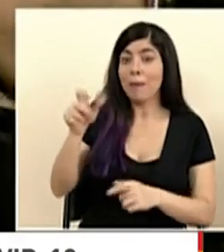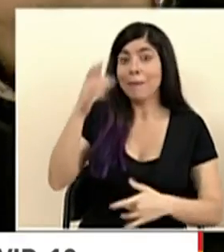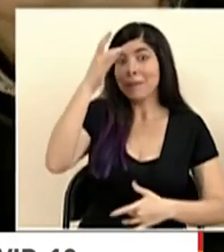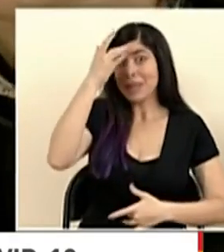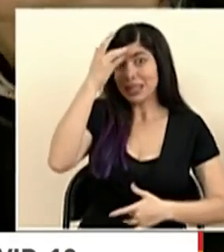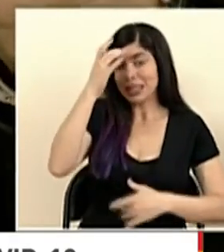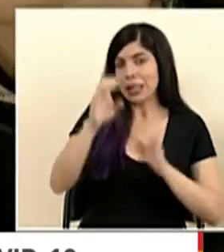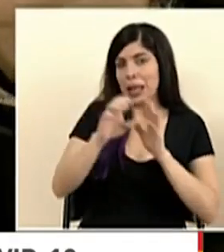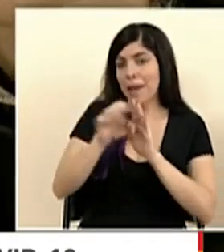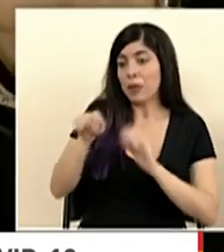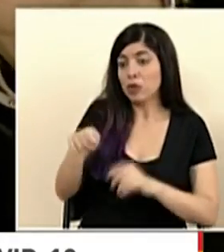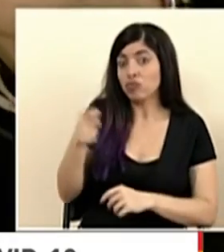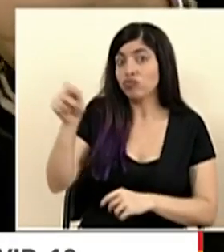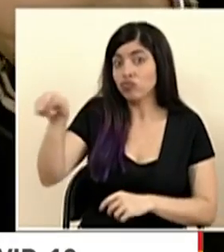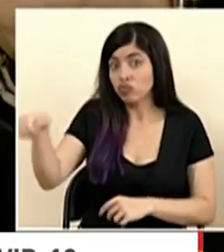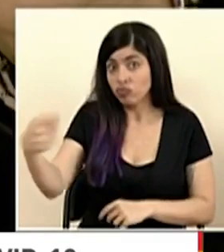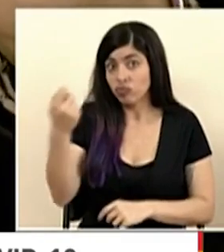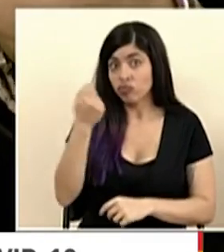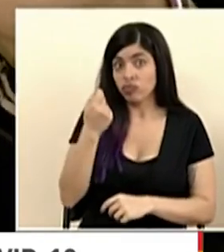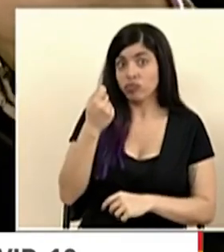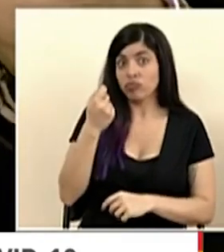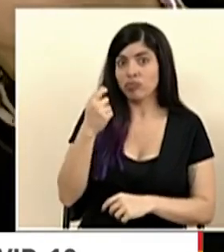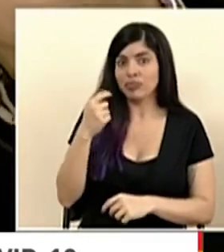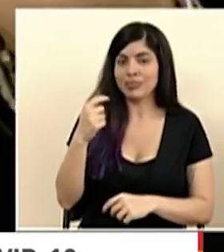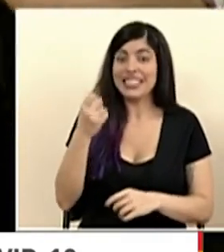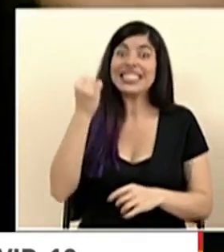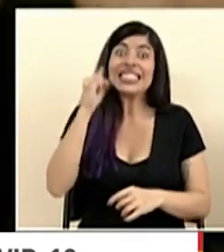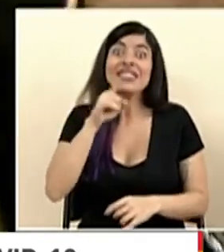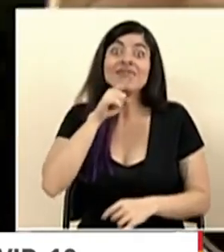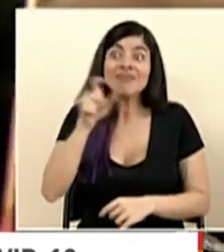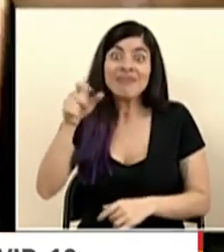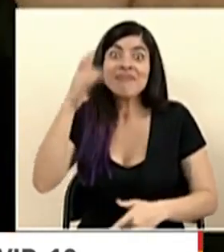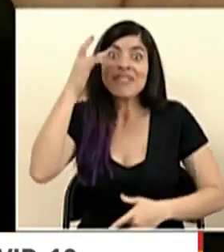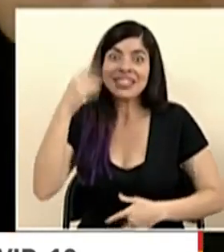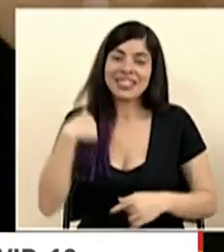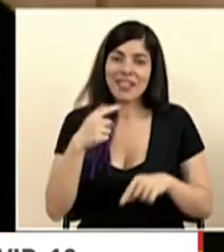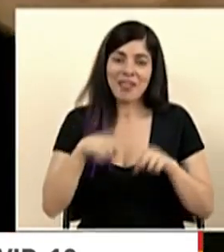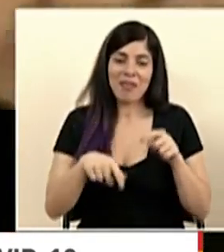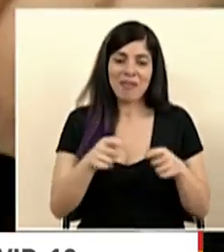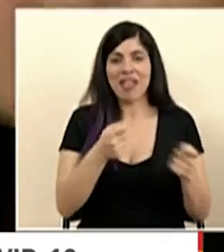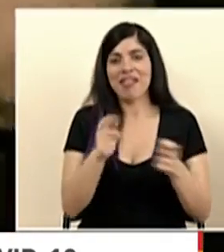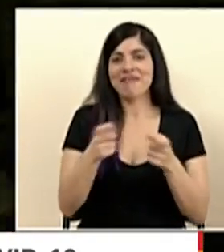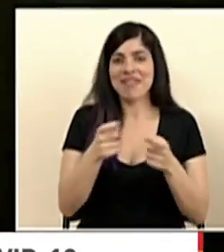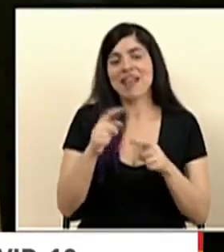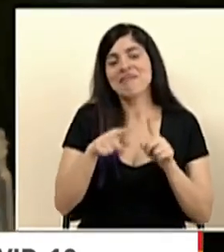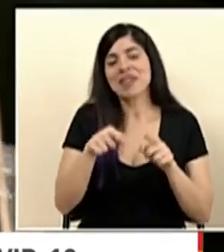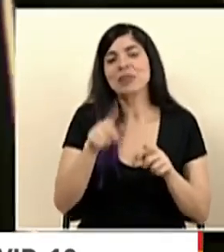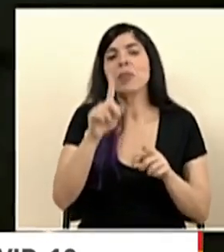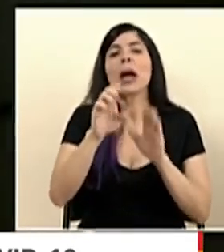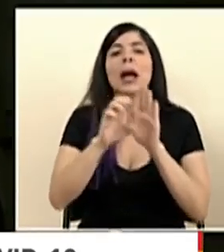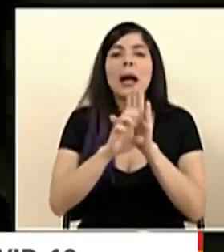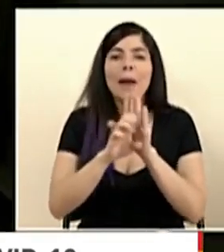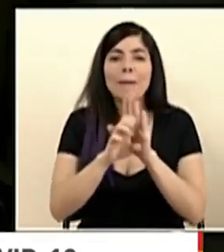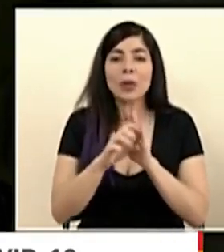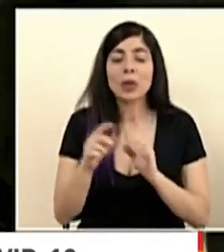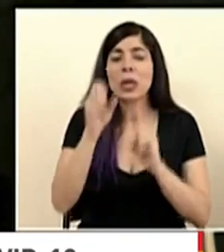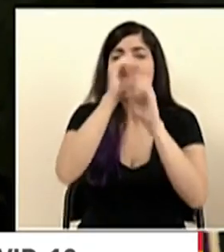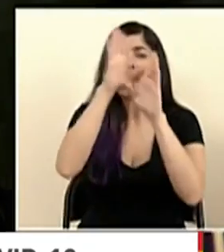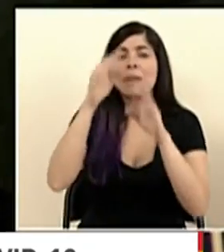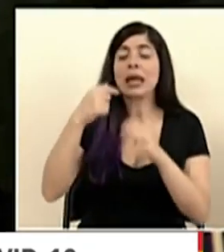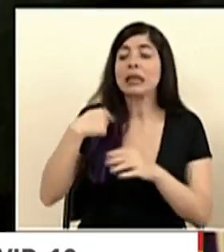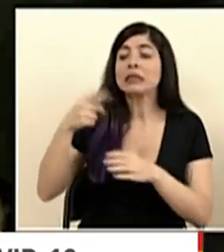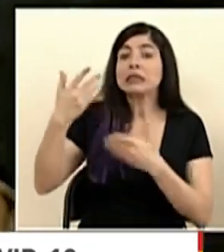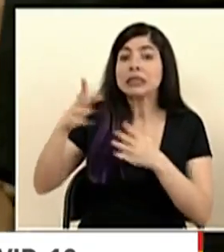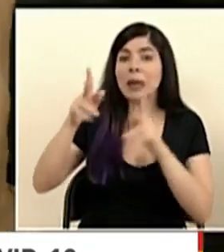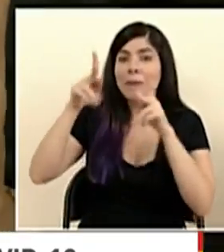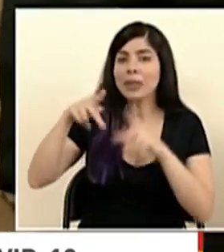si fuera así en realidad no lo estaría manejando con esta ligereza, pero imagínense que aquí está el remanente